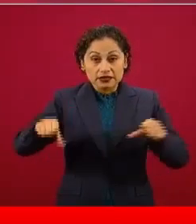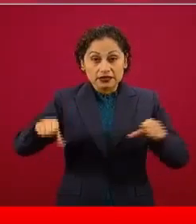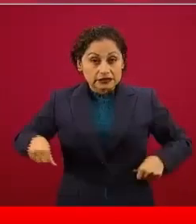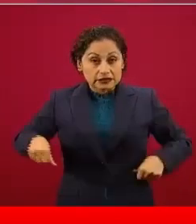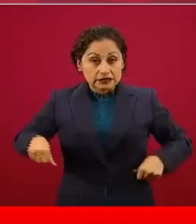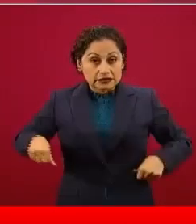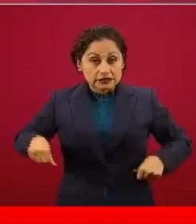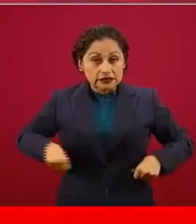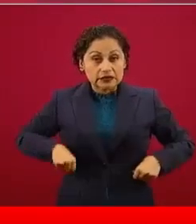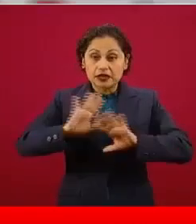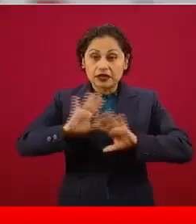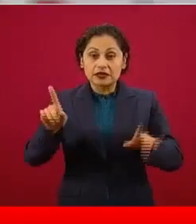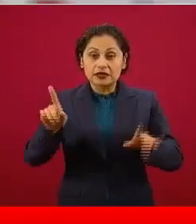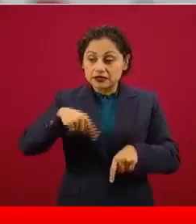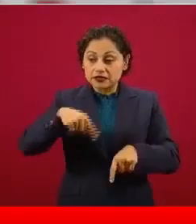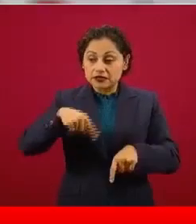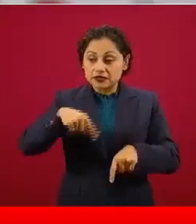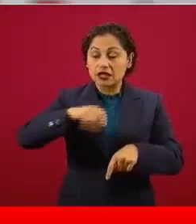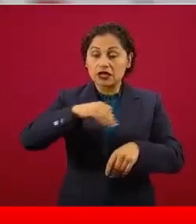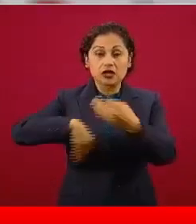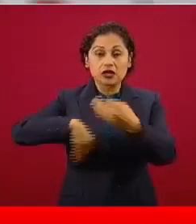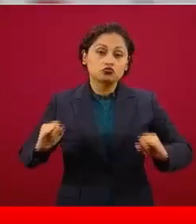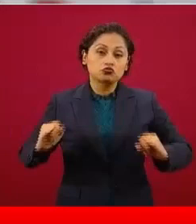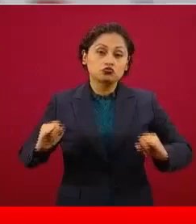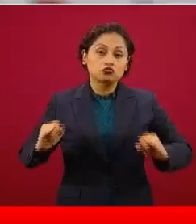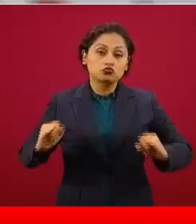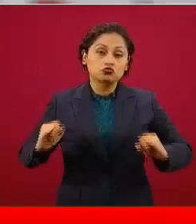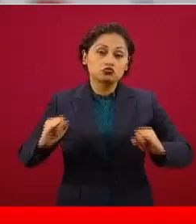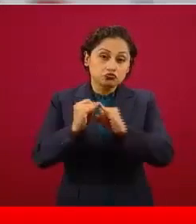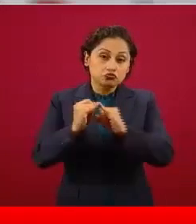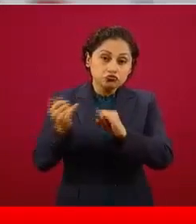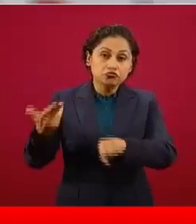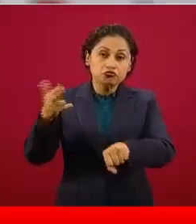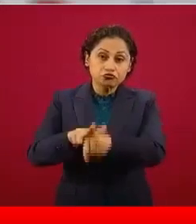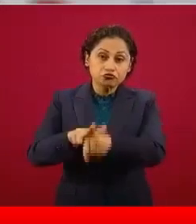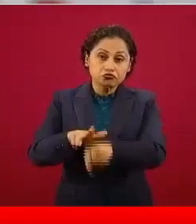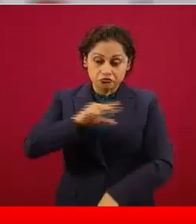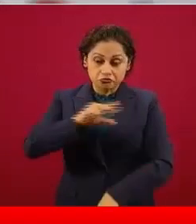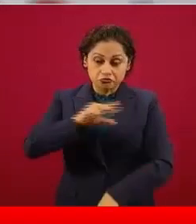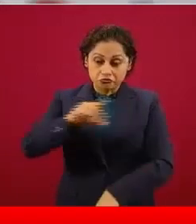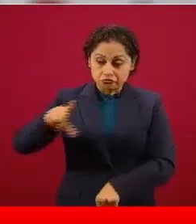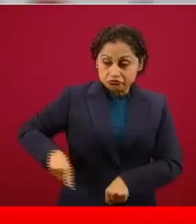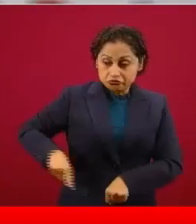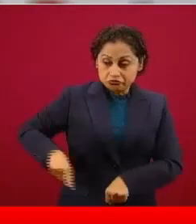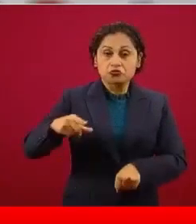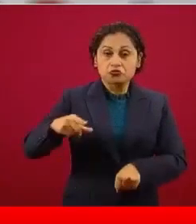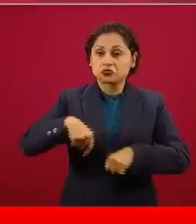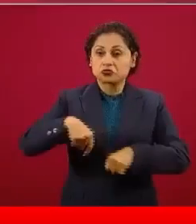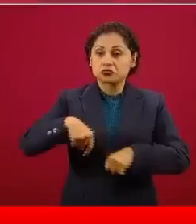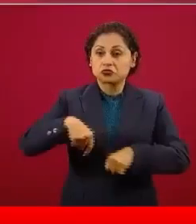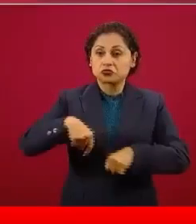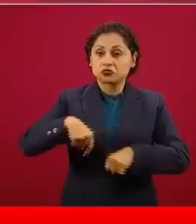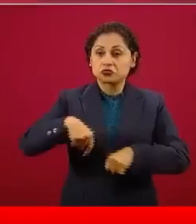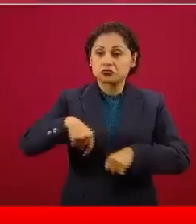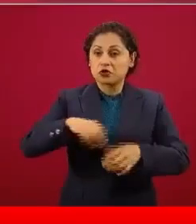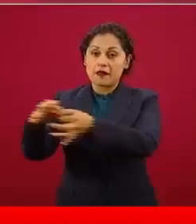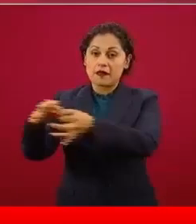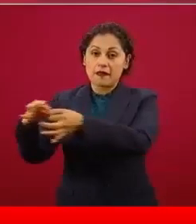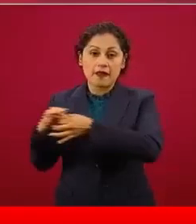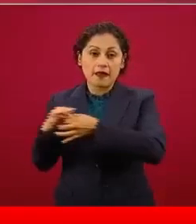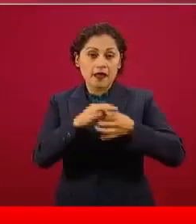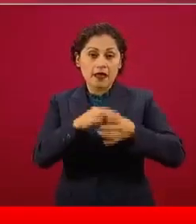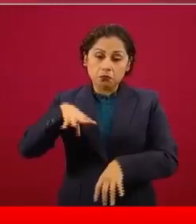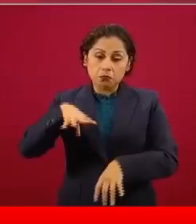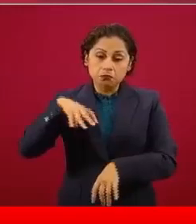implementan con un gran esfuerzo de todas las instituciones, de los hospitales privados, de Funsalud y en cuestión de días ya están dando resultados.